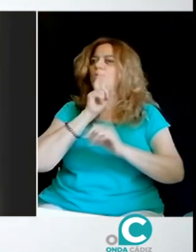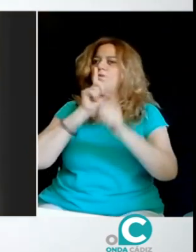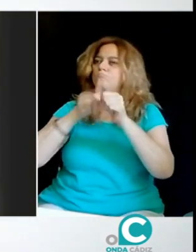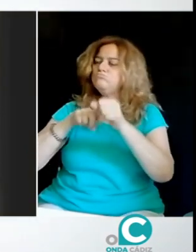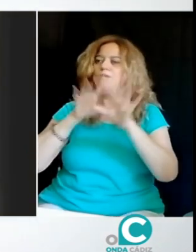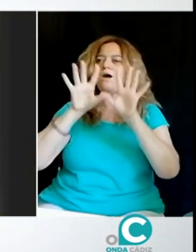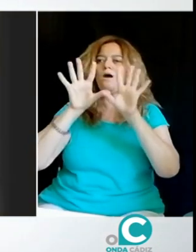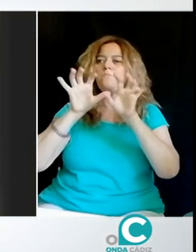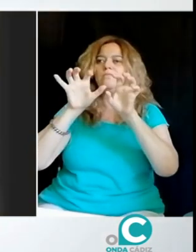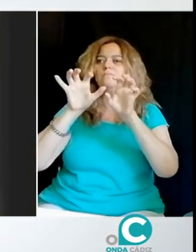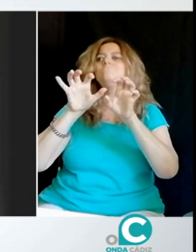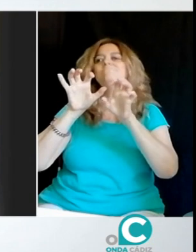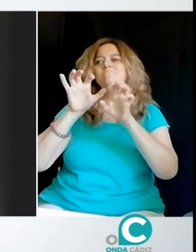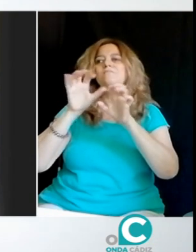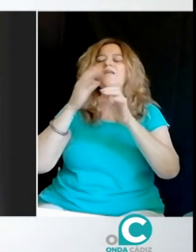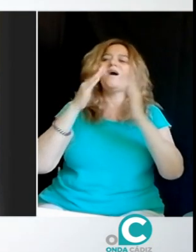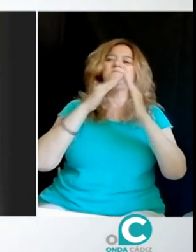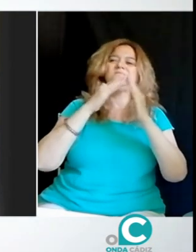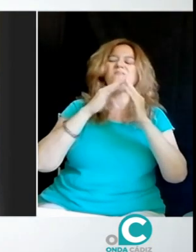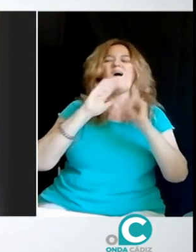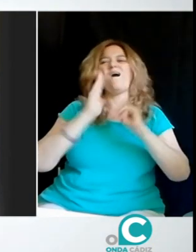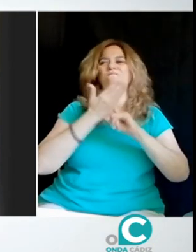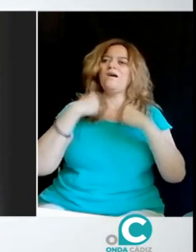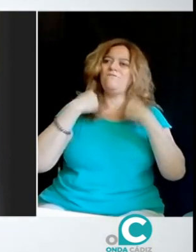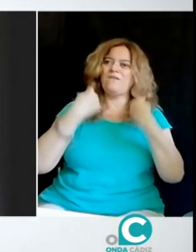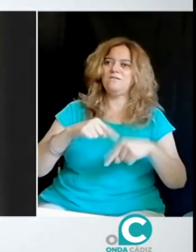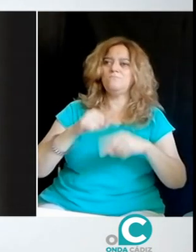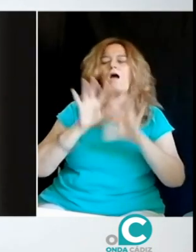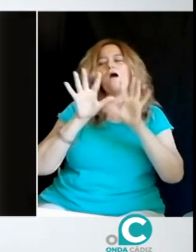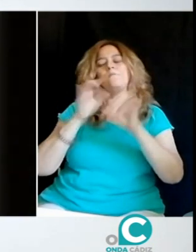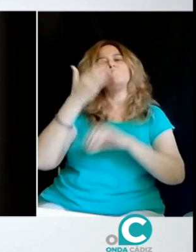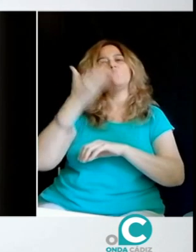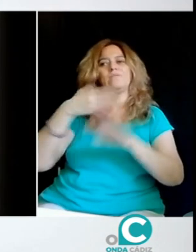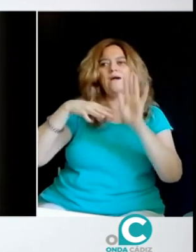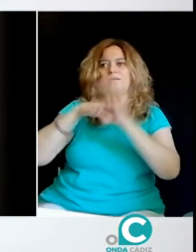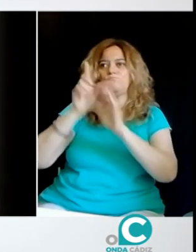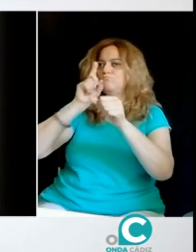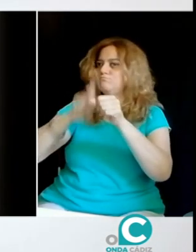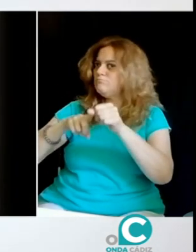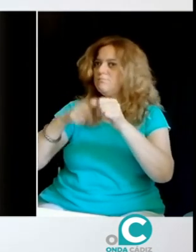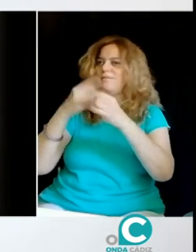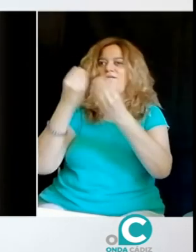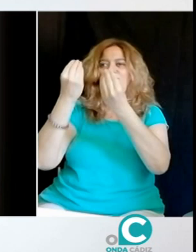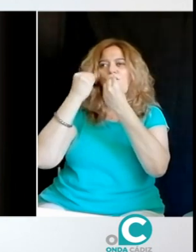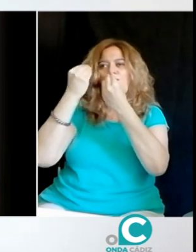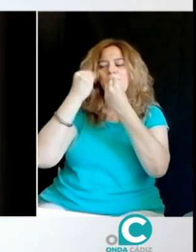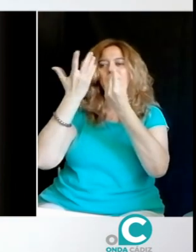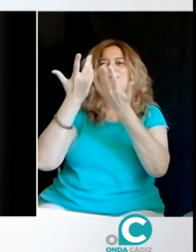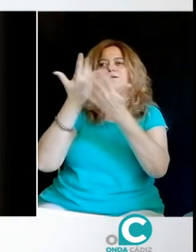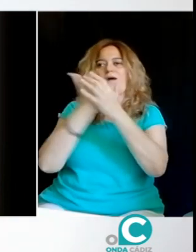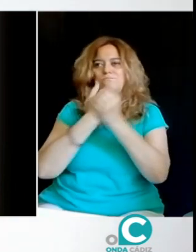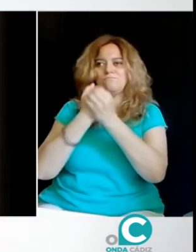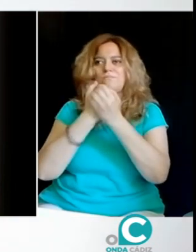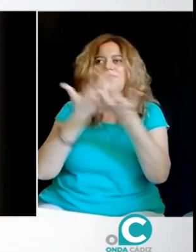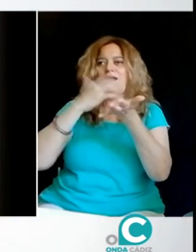ejemplo, ¿no? O una persona sordociega que se haya asustado, ¿no?, en un principio. Entonces, claro, dependiendo de la característica de